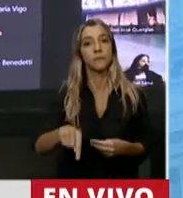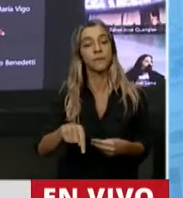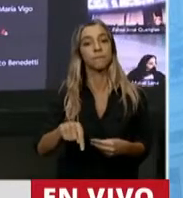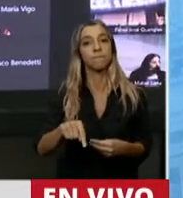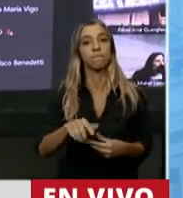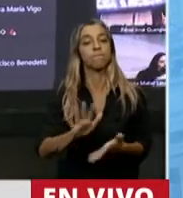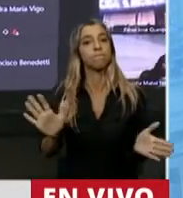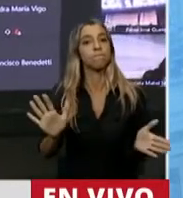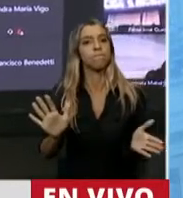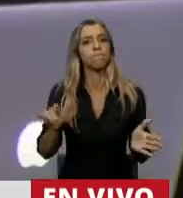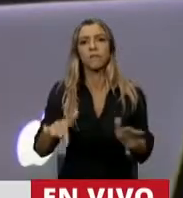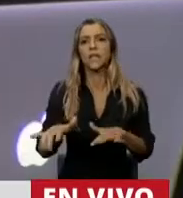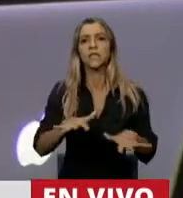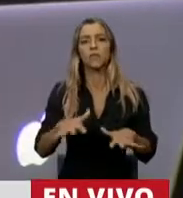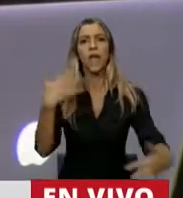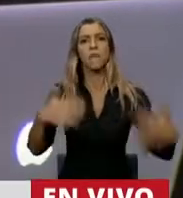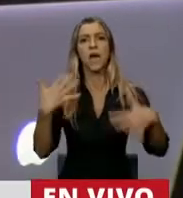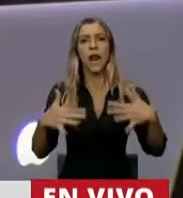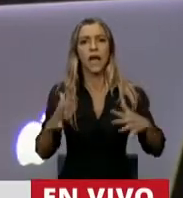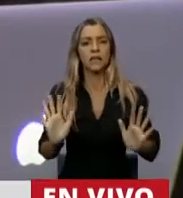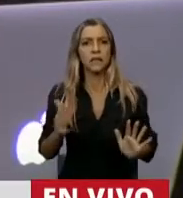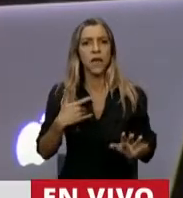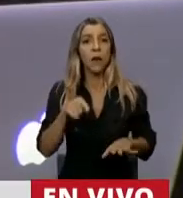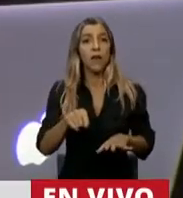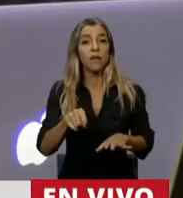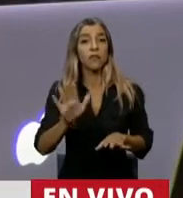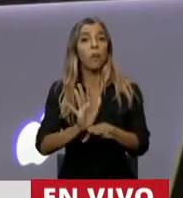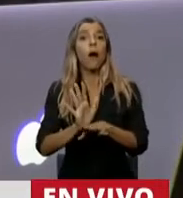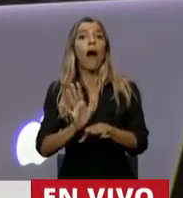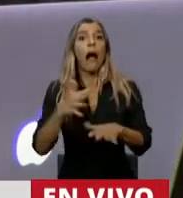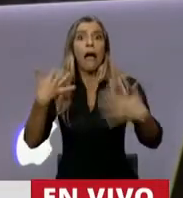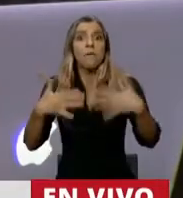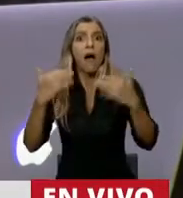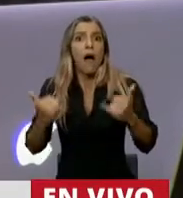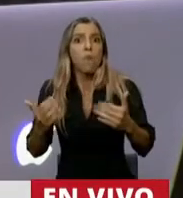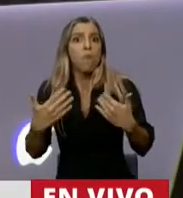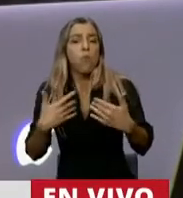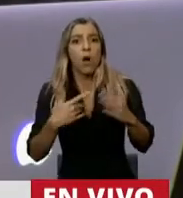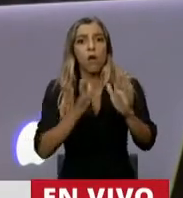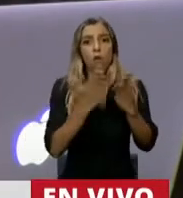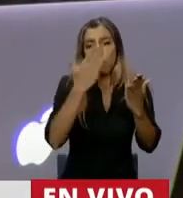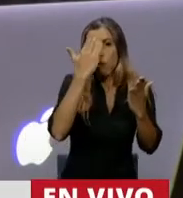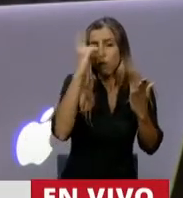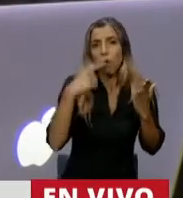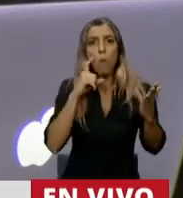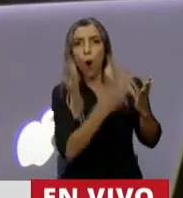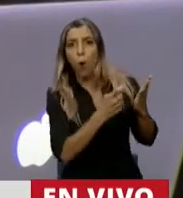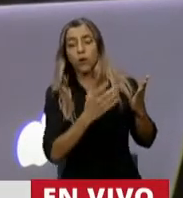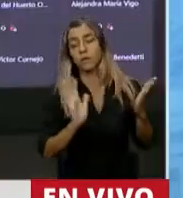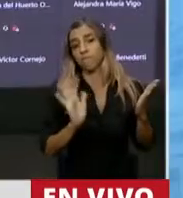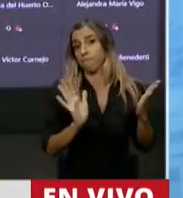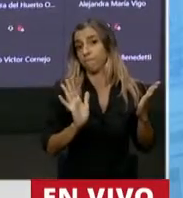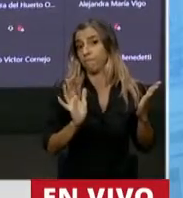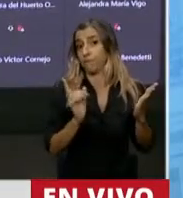no habilita a violentar la Constitución Nacional. Los principios de la Constitución Nacional son